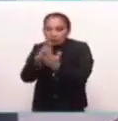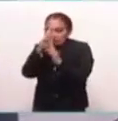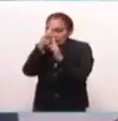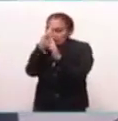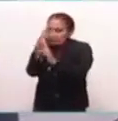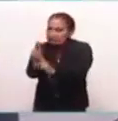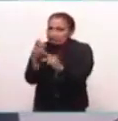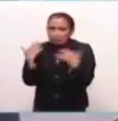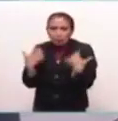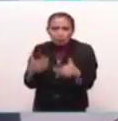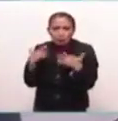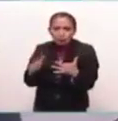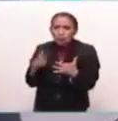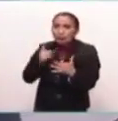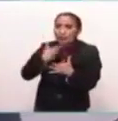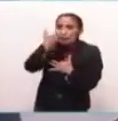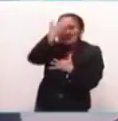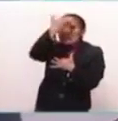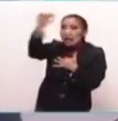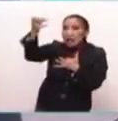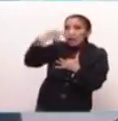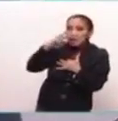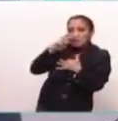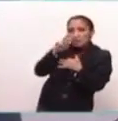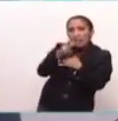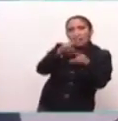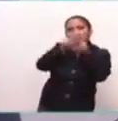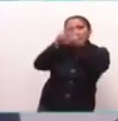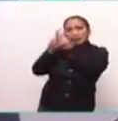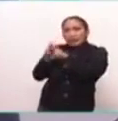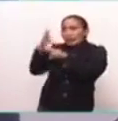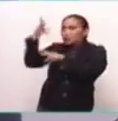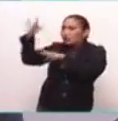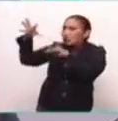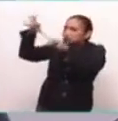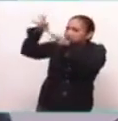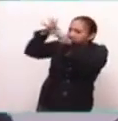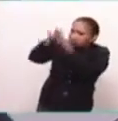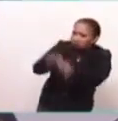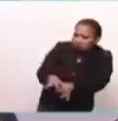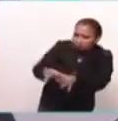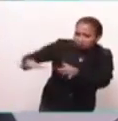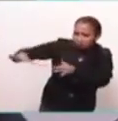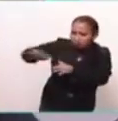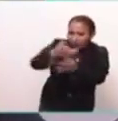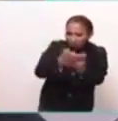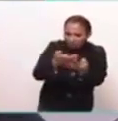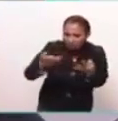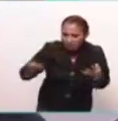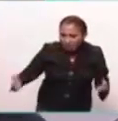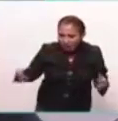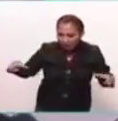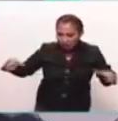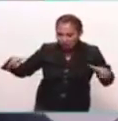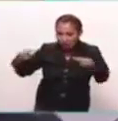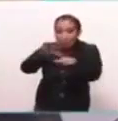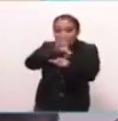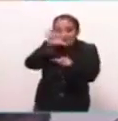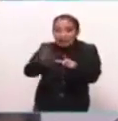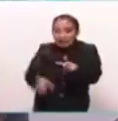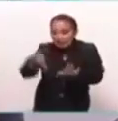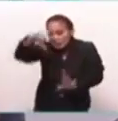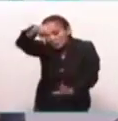donde se une lo celeste con la observación de las estrellas y el Sol, el plano terrestre con la pirámide y el